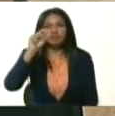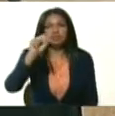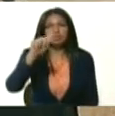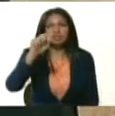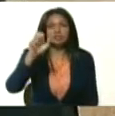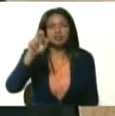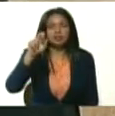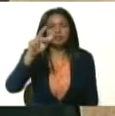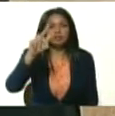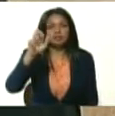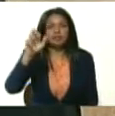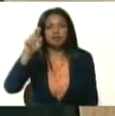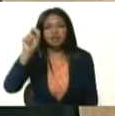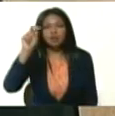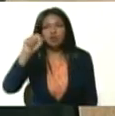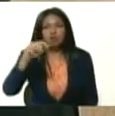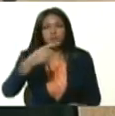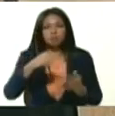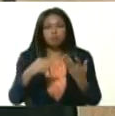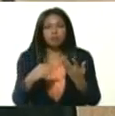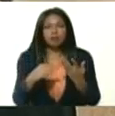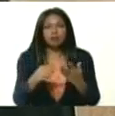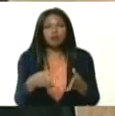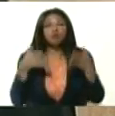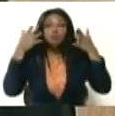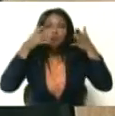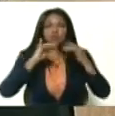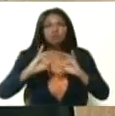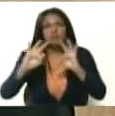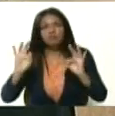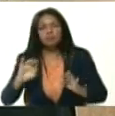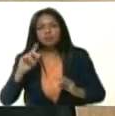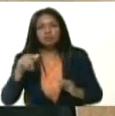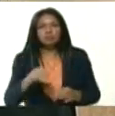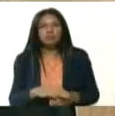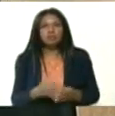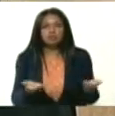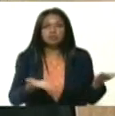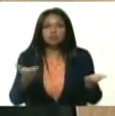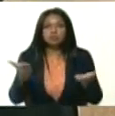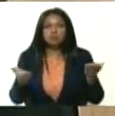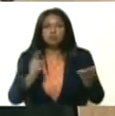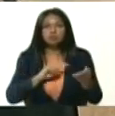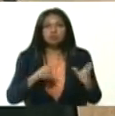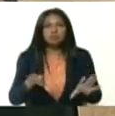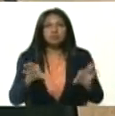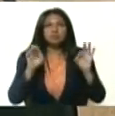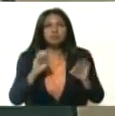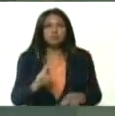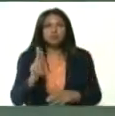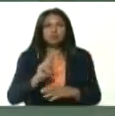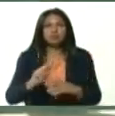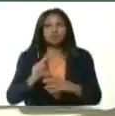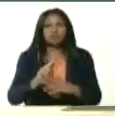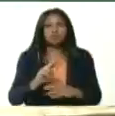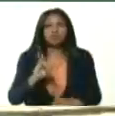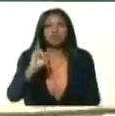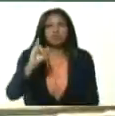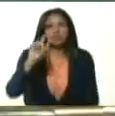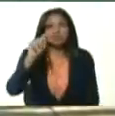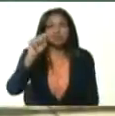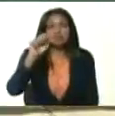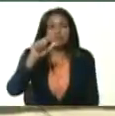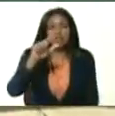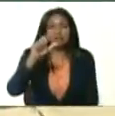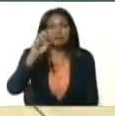los antivirales y agregamos por sugerencia de ellos y con el consenso de nuestros especialistas, el uso de la metilprednisolona, que son